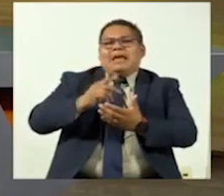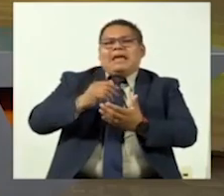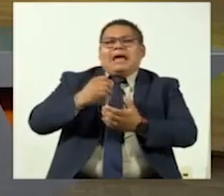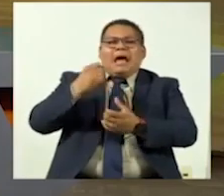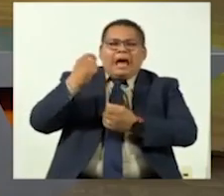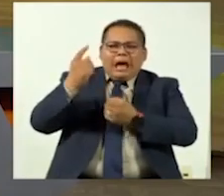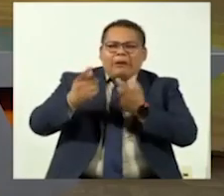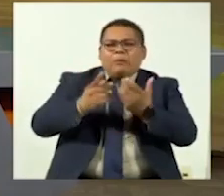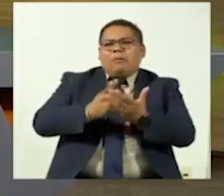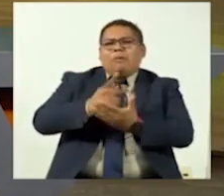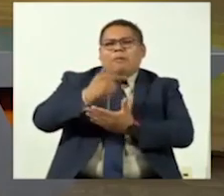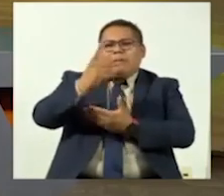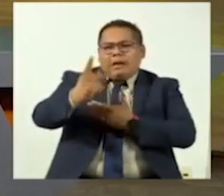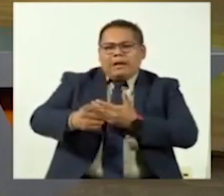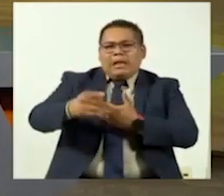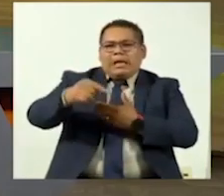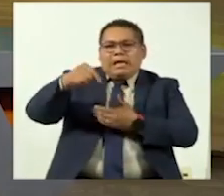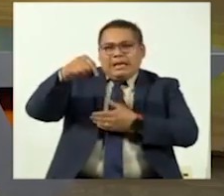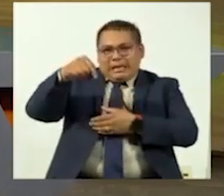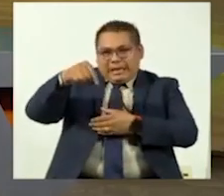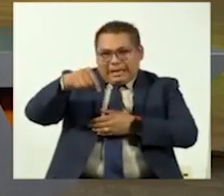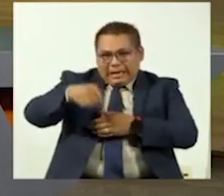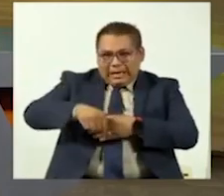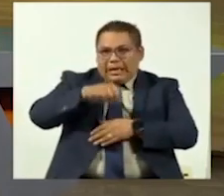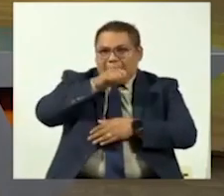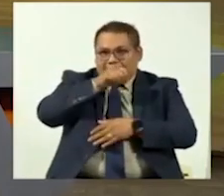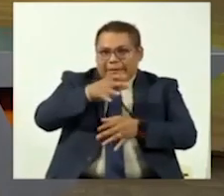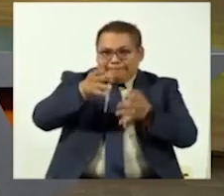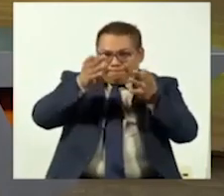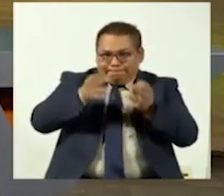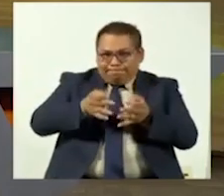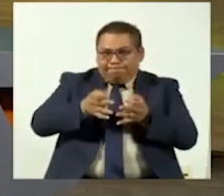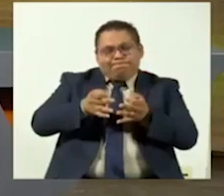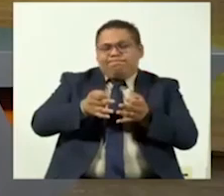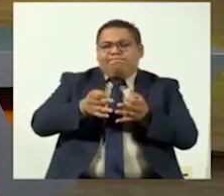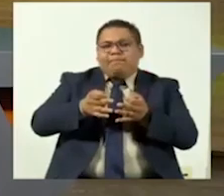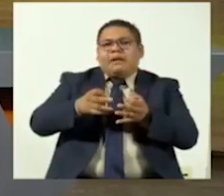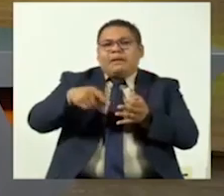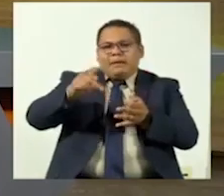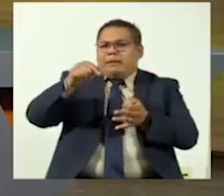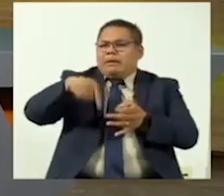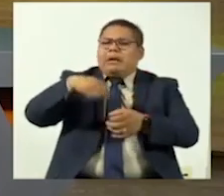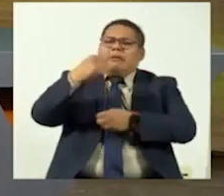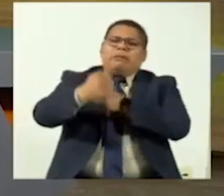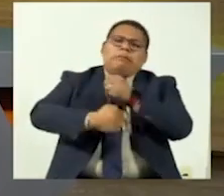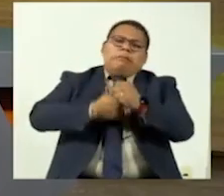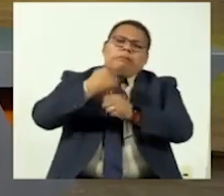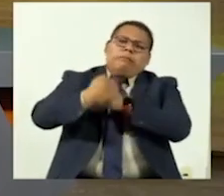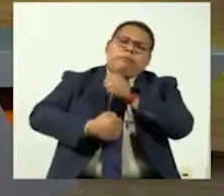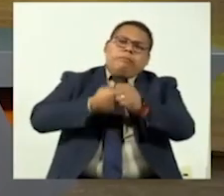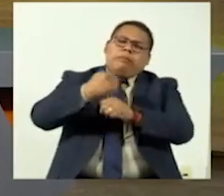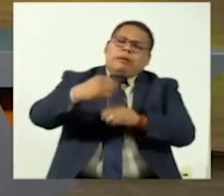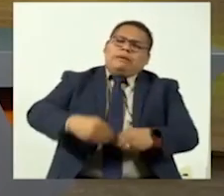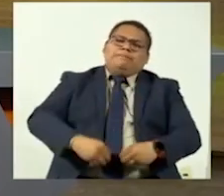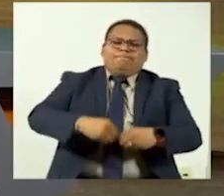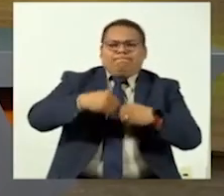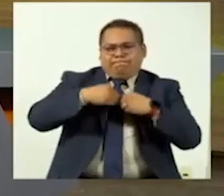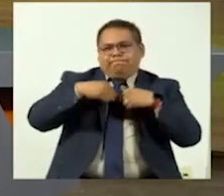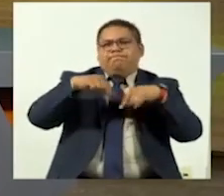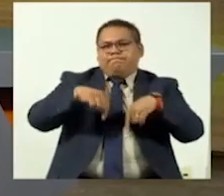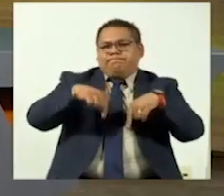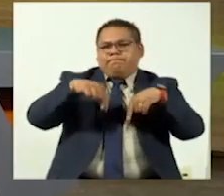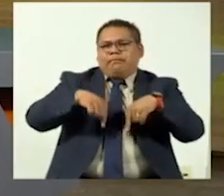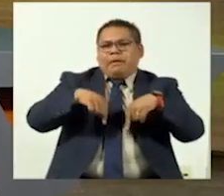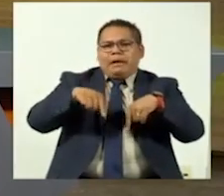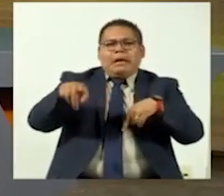o premiado artistas que no son oriundos del Estado de Jalisco, pero que ya tienen muchos años radicando en el Estado y que su